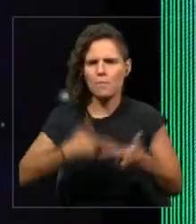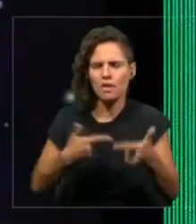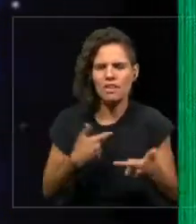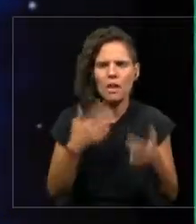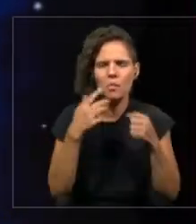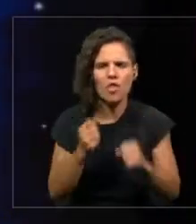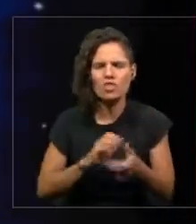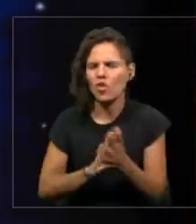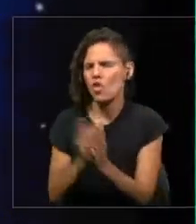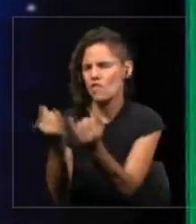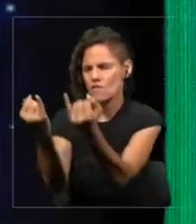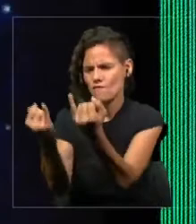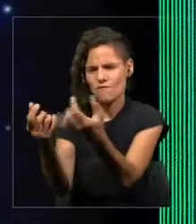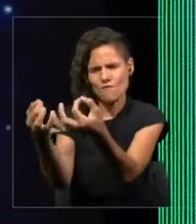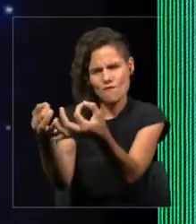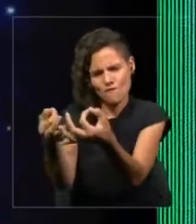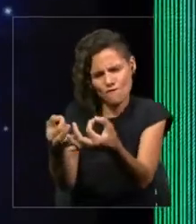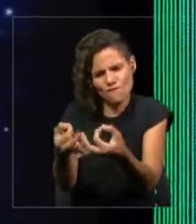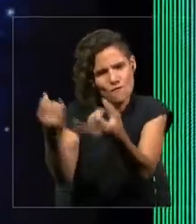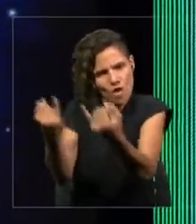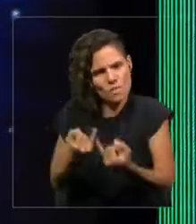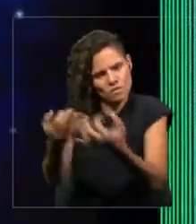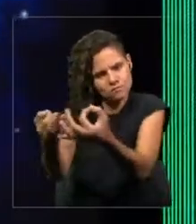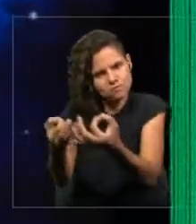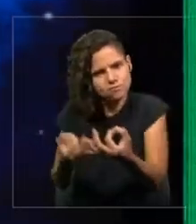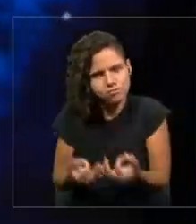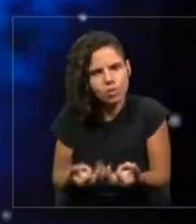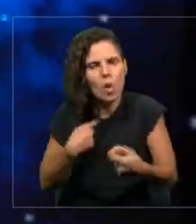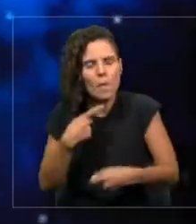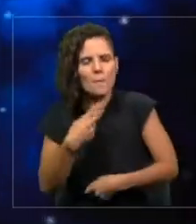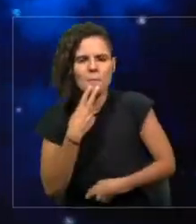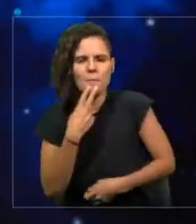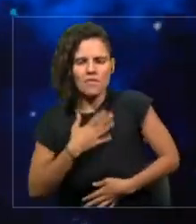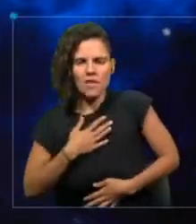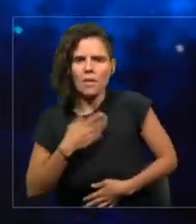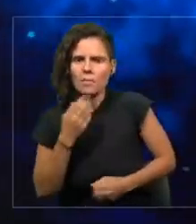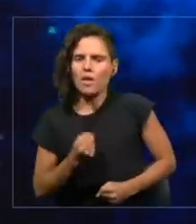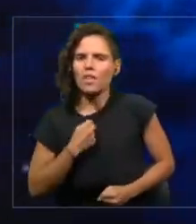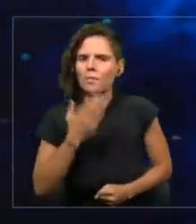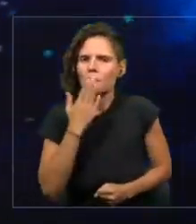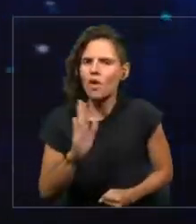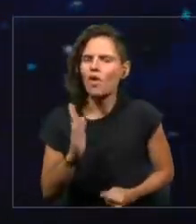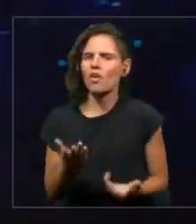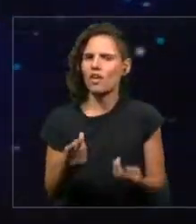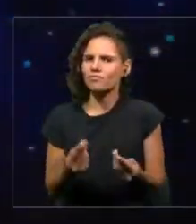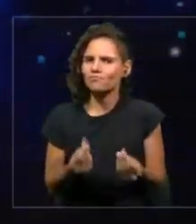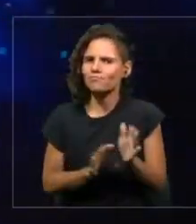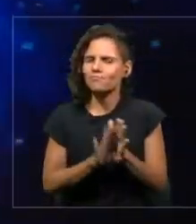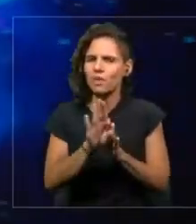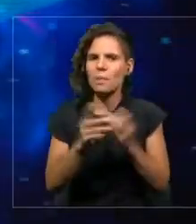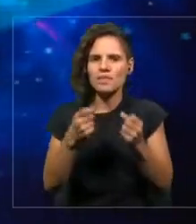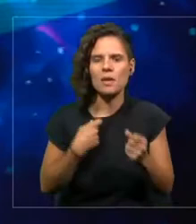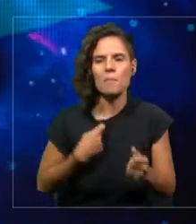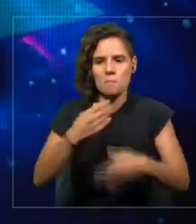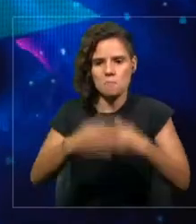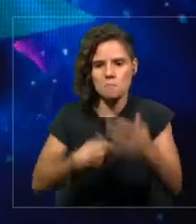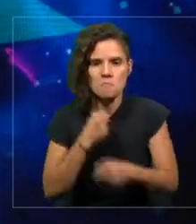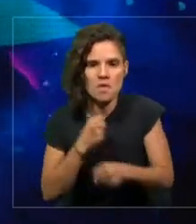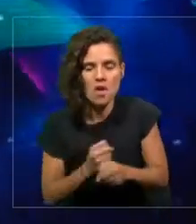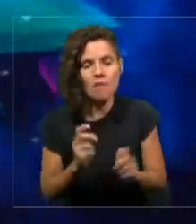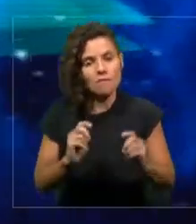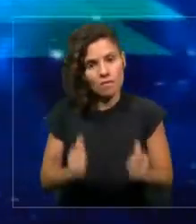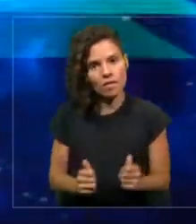una mejor calidad de vida? ¿Cómo ser más sanos? ¿Cómo ser más productivos? ¿Cómo ser más eficientes? Y ¿por qué no? ¿Cómo ser más felices?